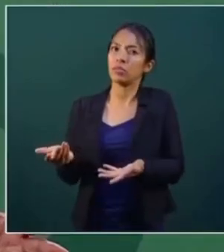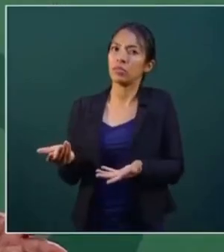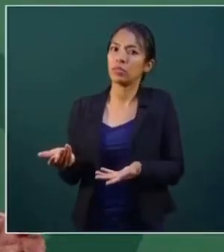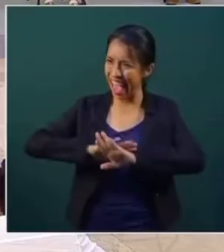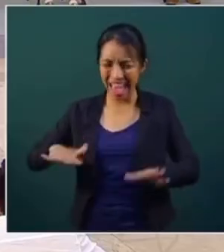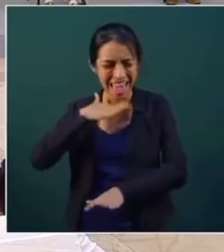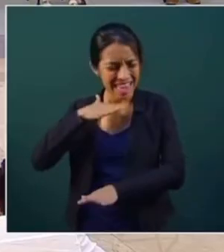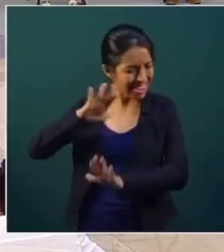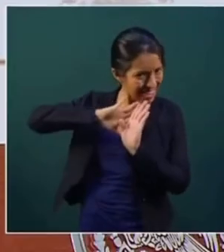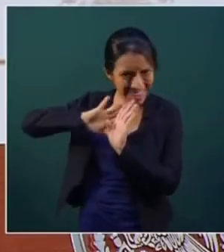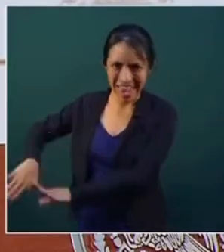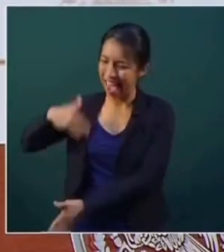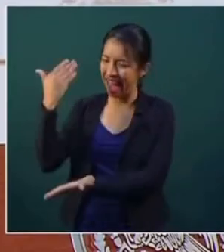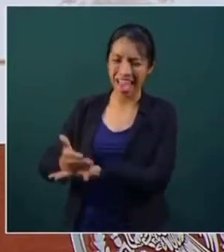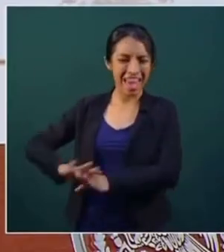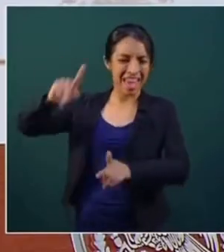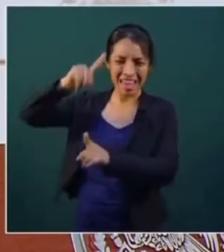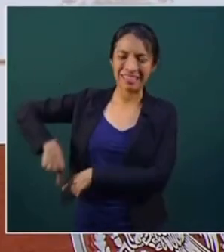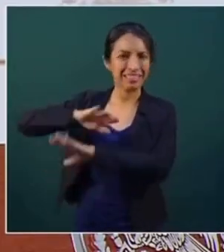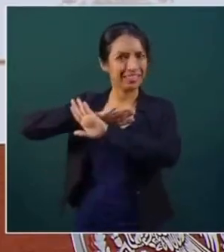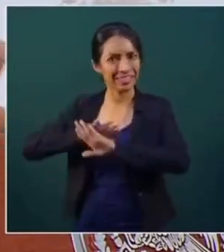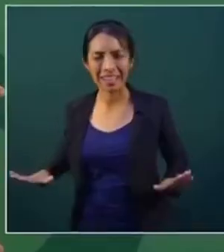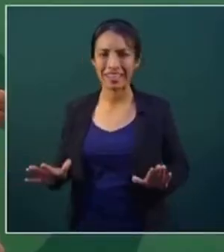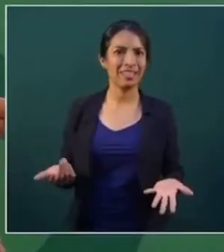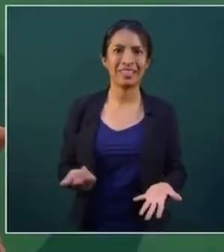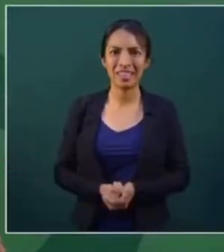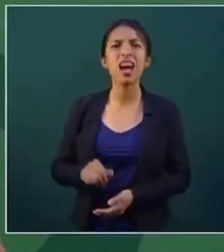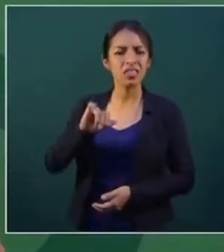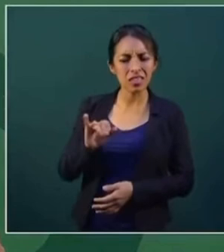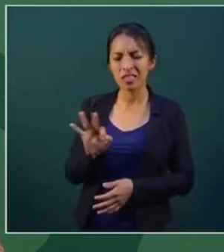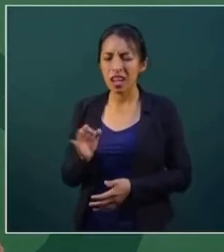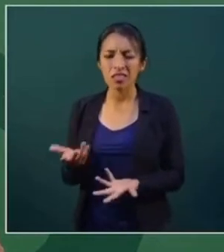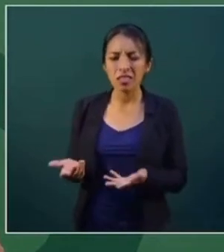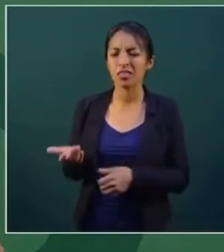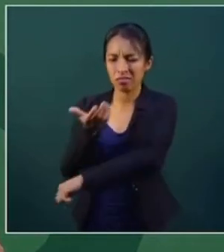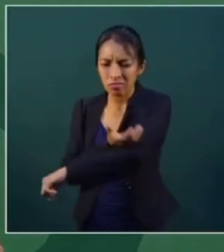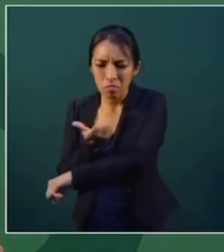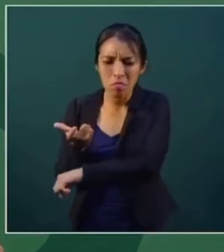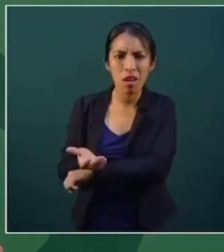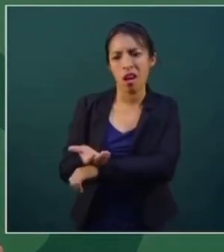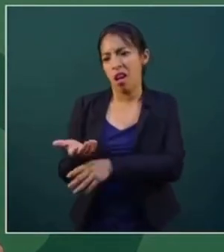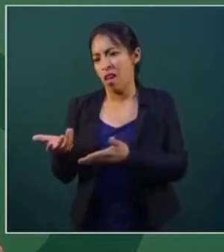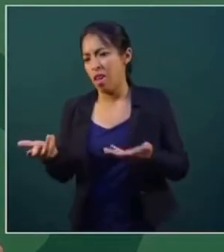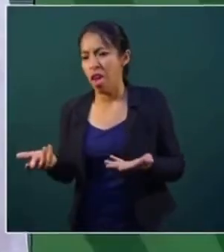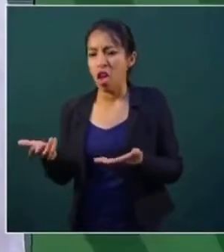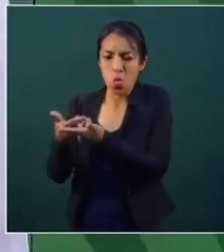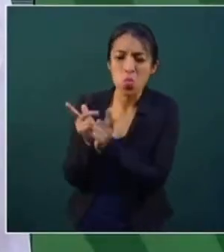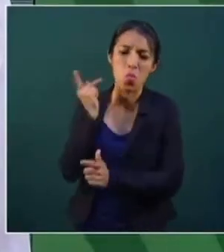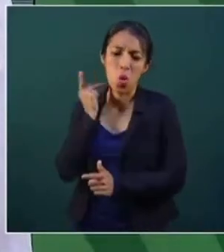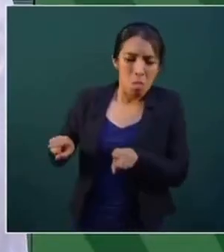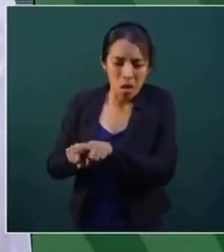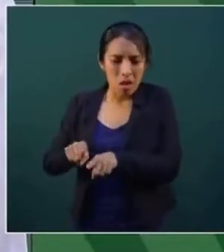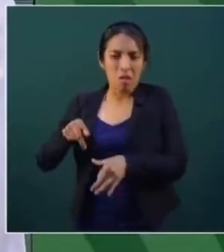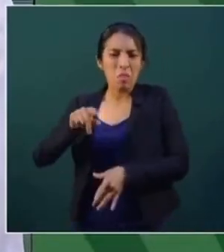el influyentismo. Se tiene que remover. Puede ser muy cercano, compañero de partido,